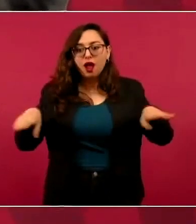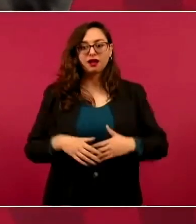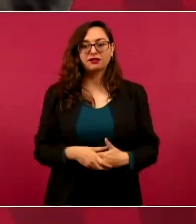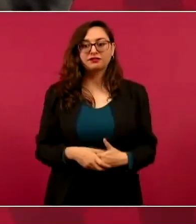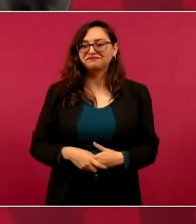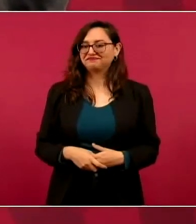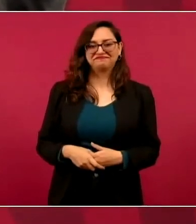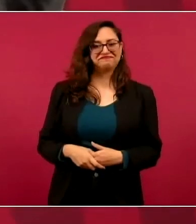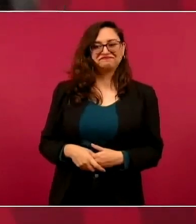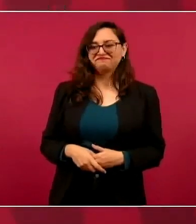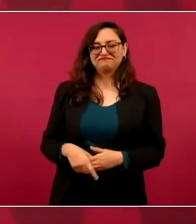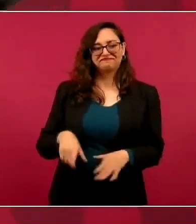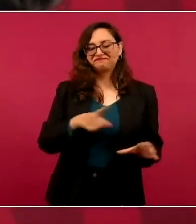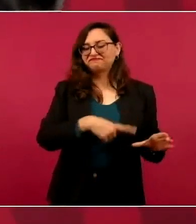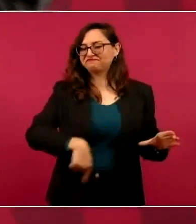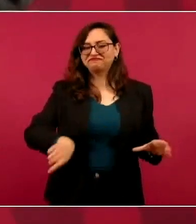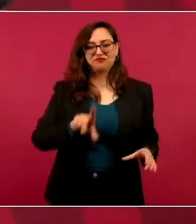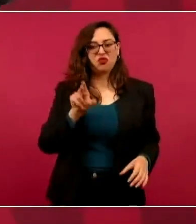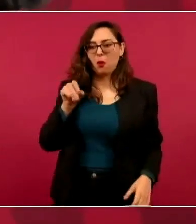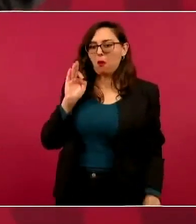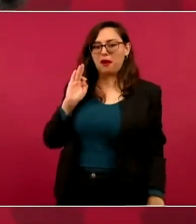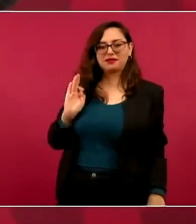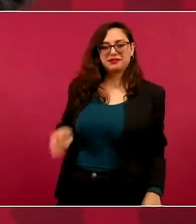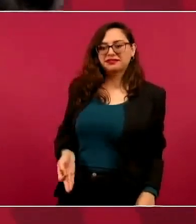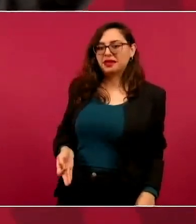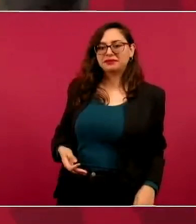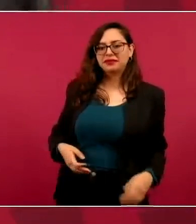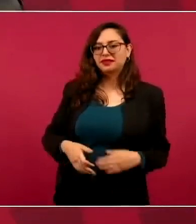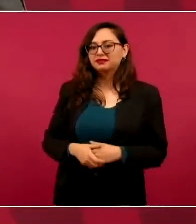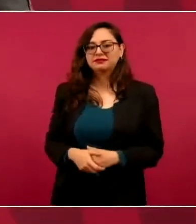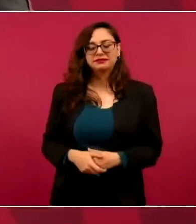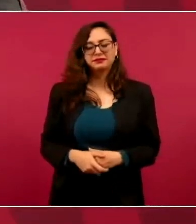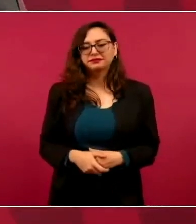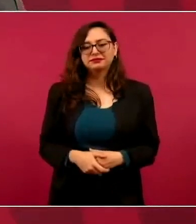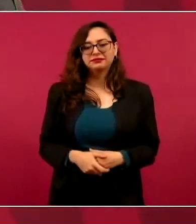Entonces, antes, como todo era formal,